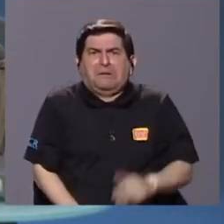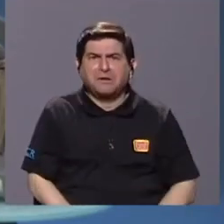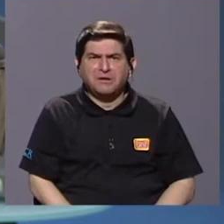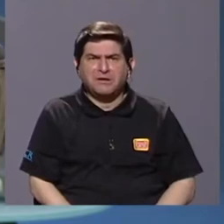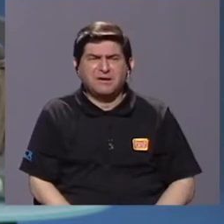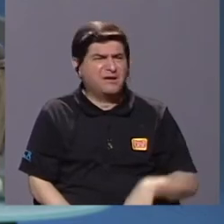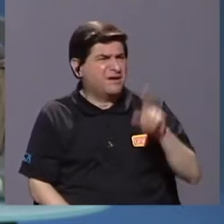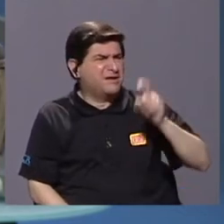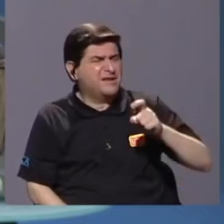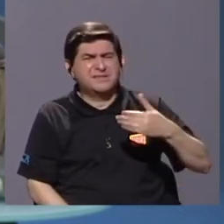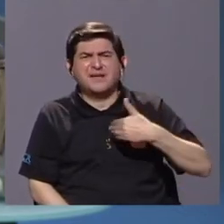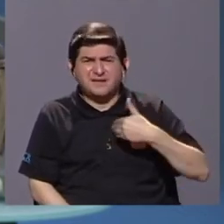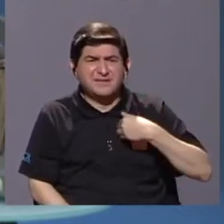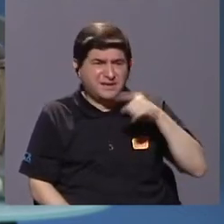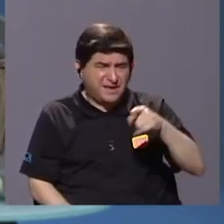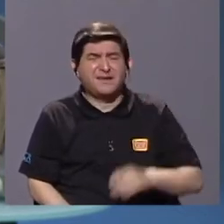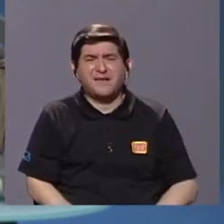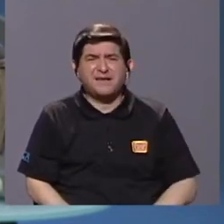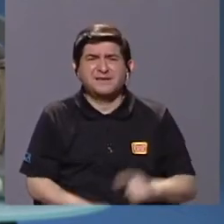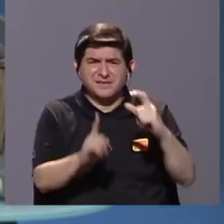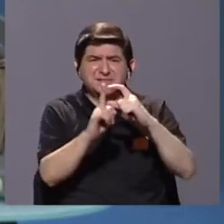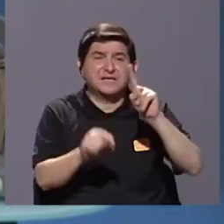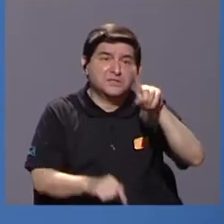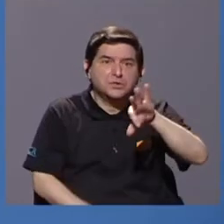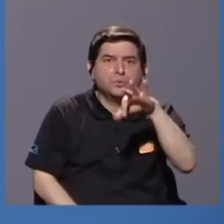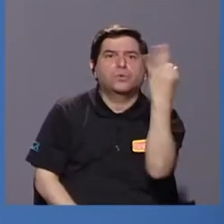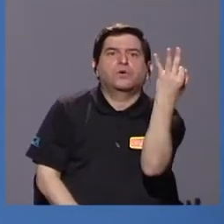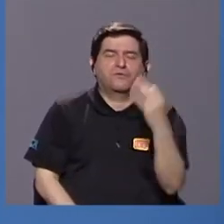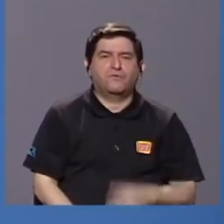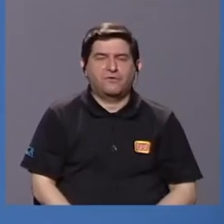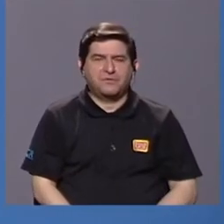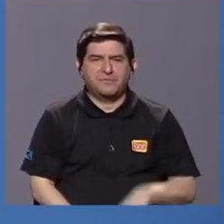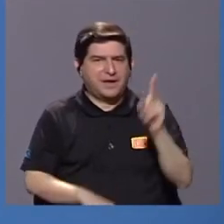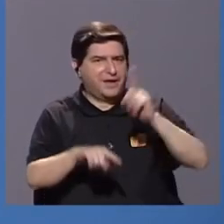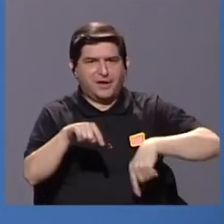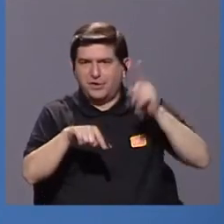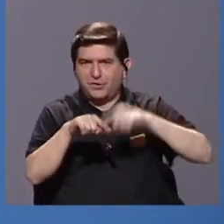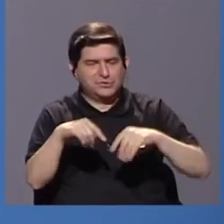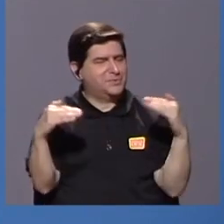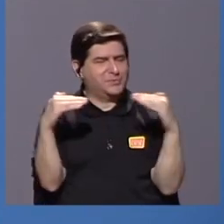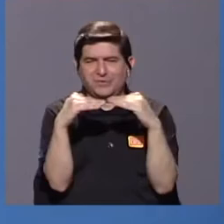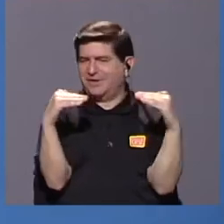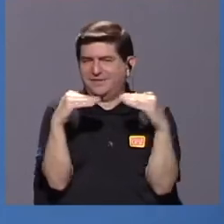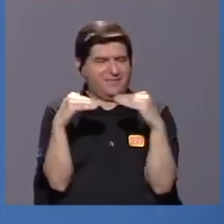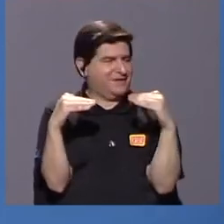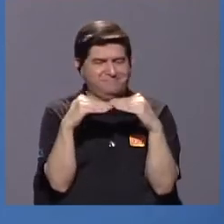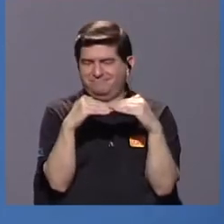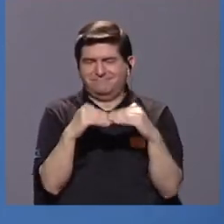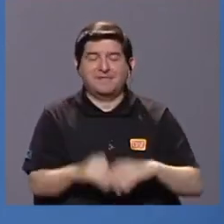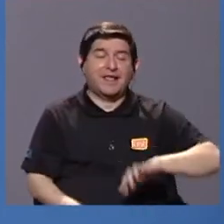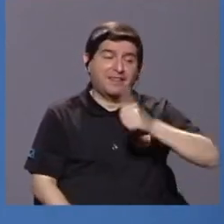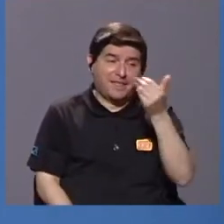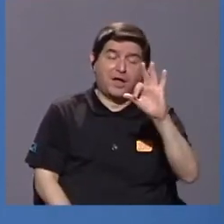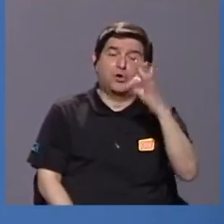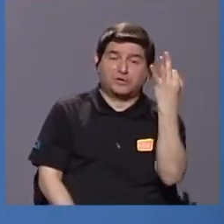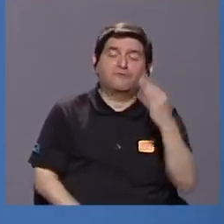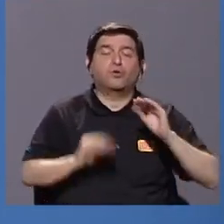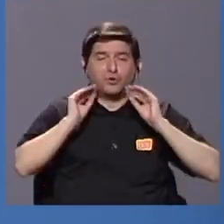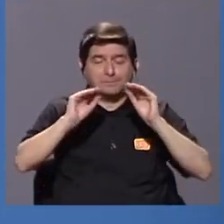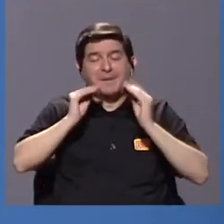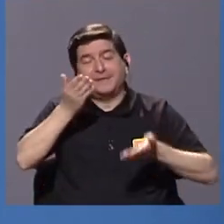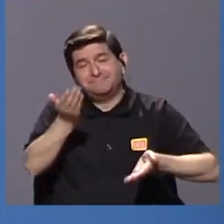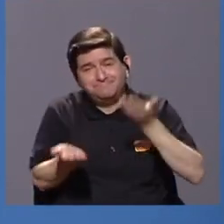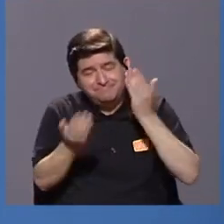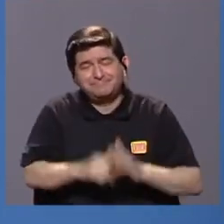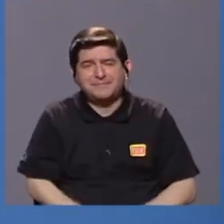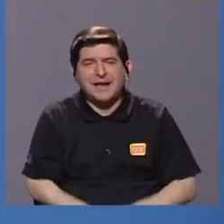dicen, necesitamos adquirir ese léxico de alguna manera y eso ya no se puede hacer por equivalencias, sino de otra forma didáctica, tal vez,